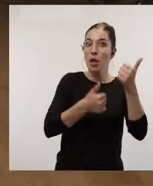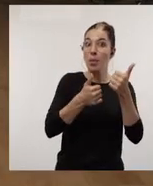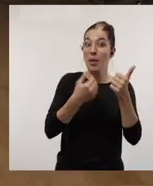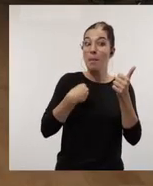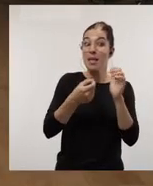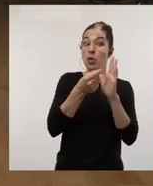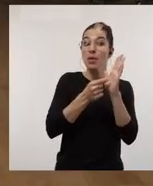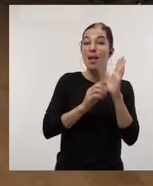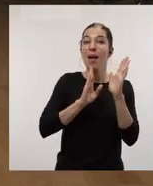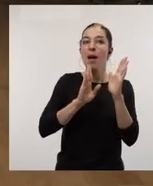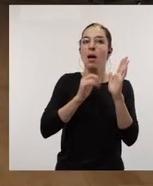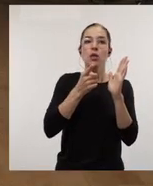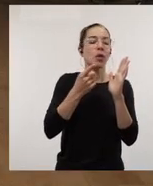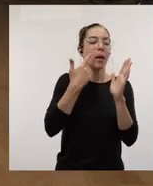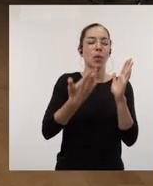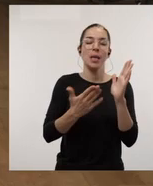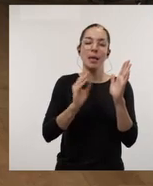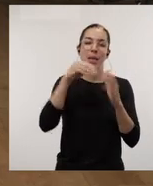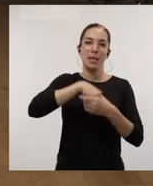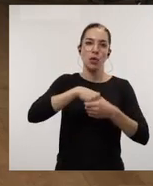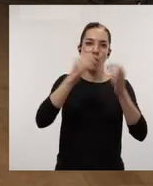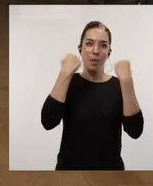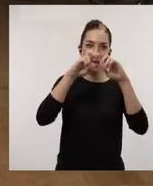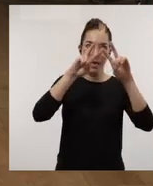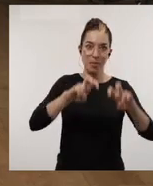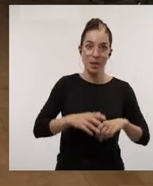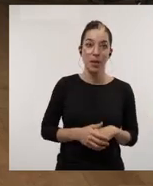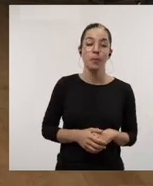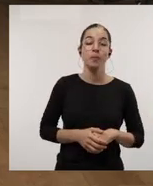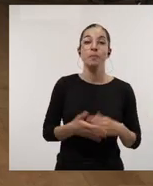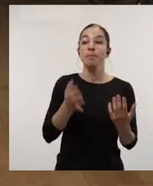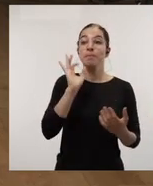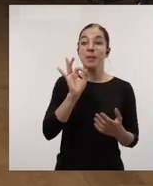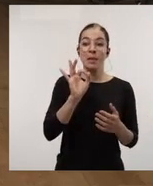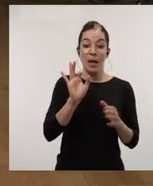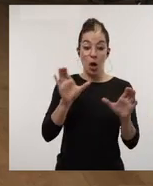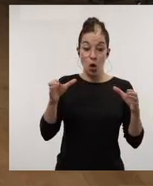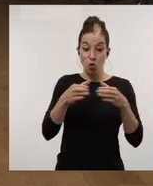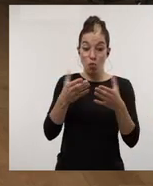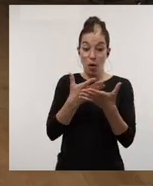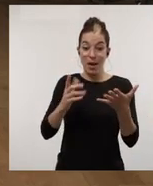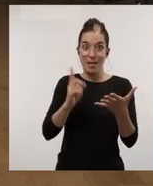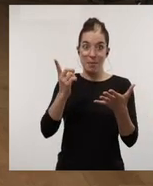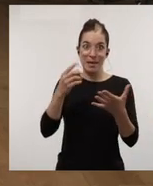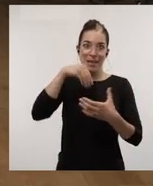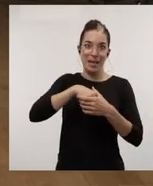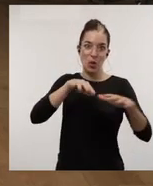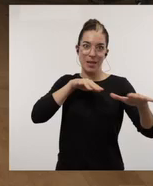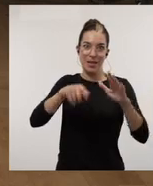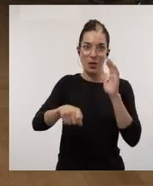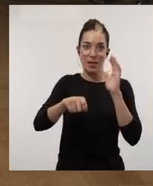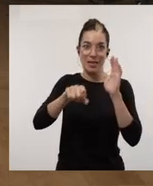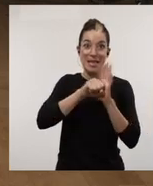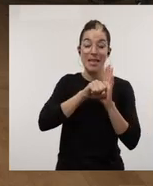competencia que deben ser el estandarte de toda buena práctica de investigación. Y es cierto que ha sido el grupo más numeroso de todas las